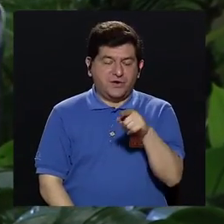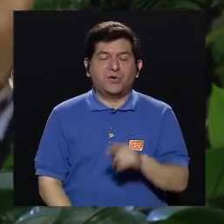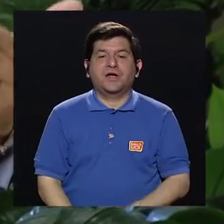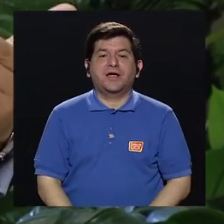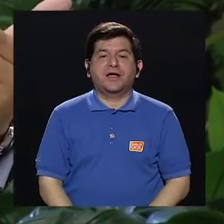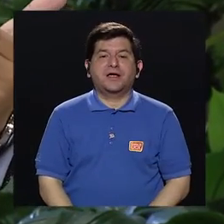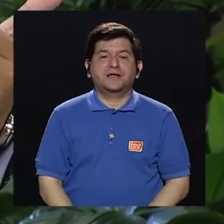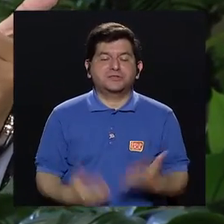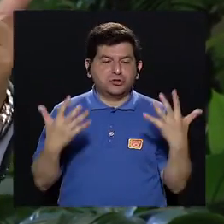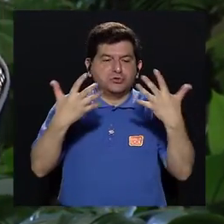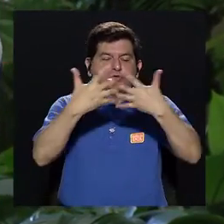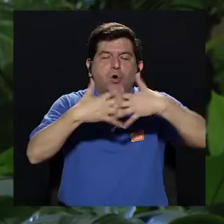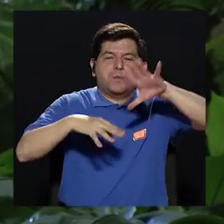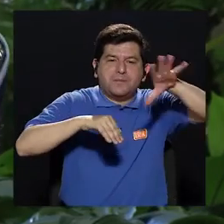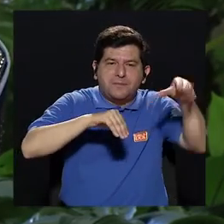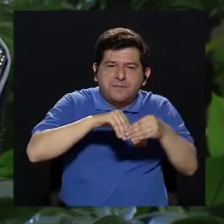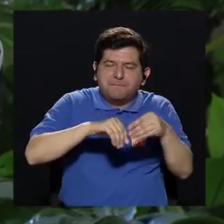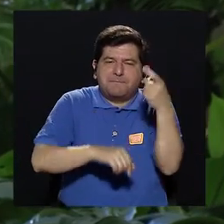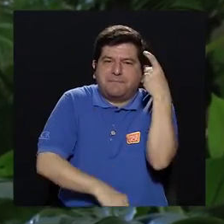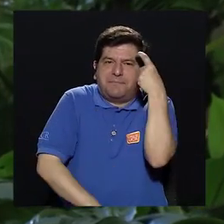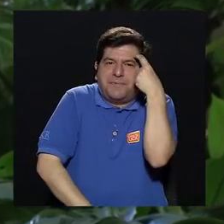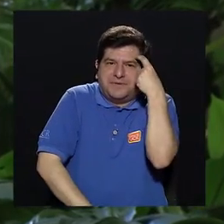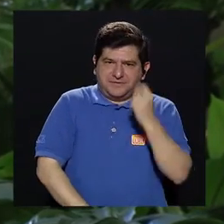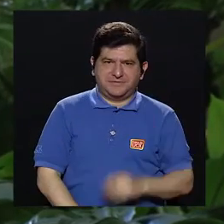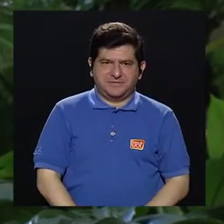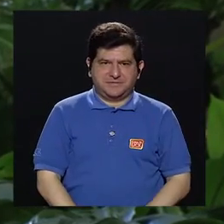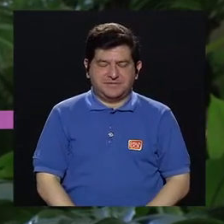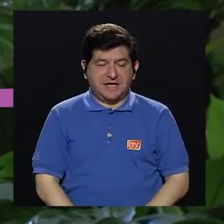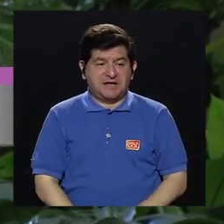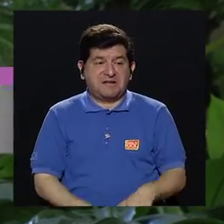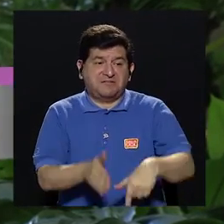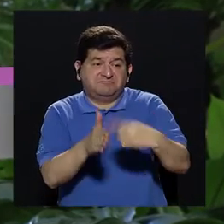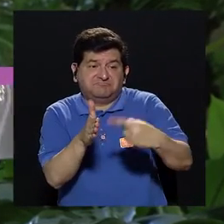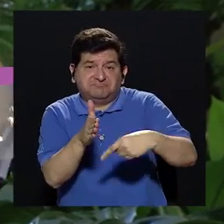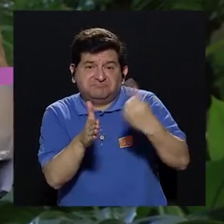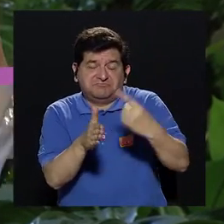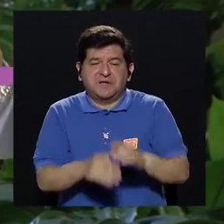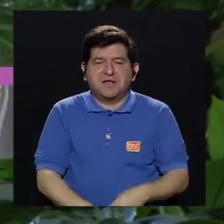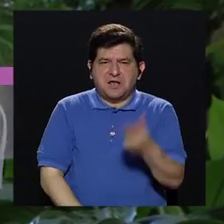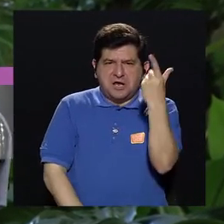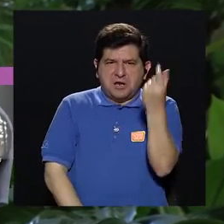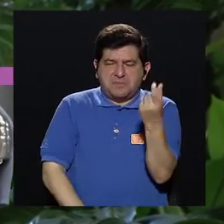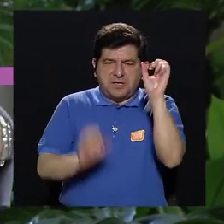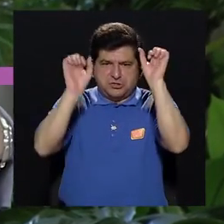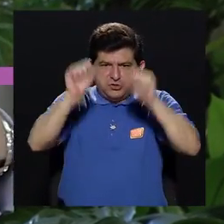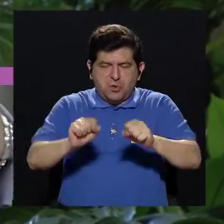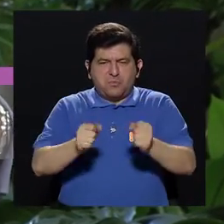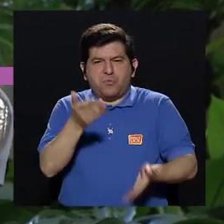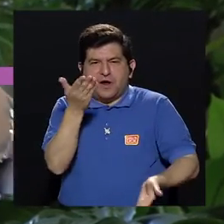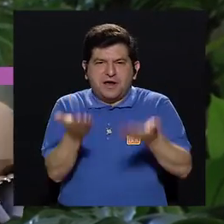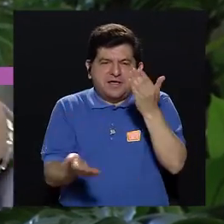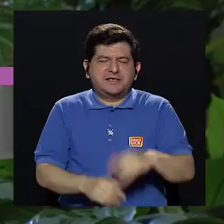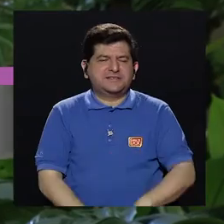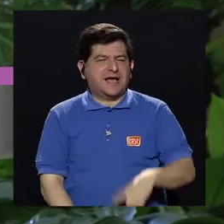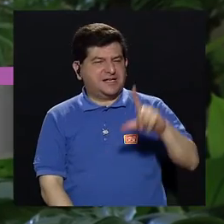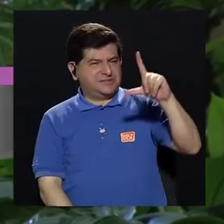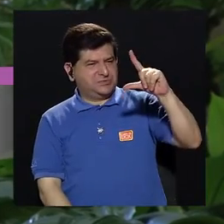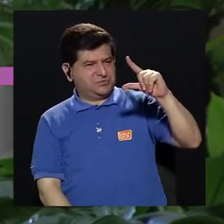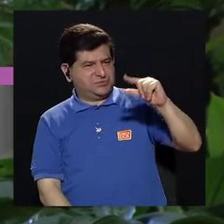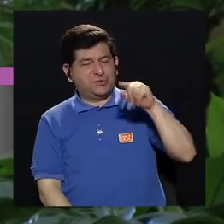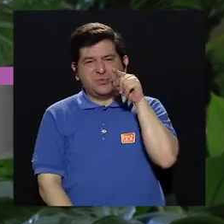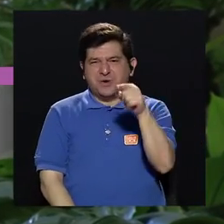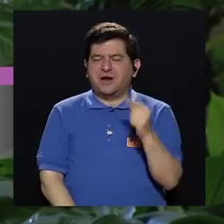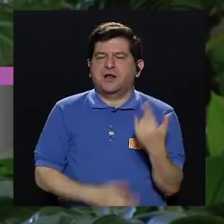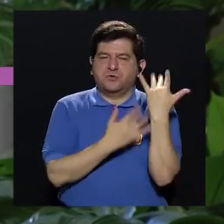complemento adicional previendo que en algunos casos su pensión puede quedar relativamente pequeña